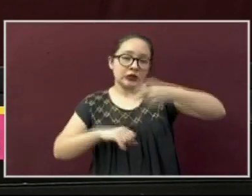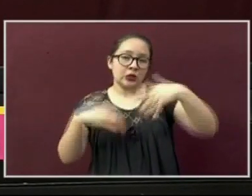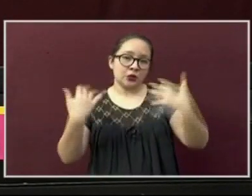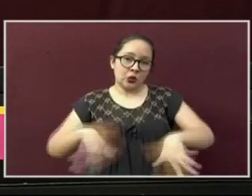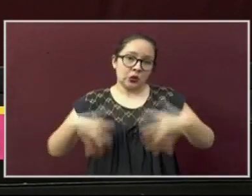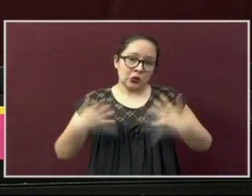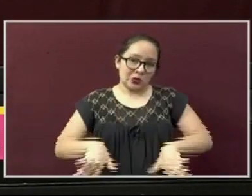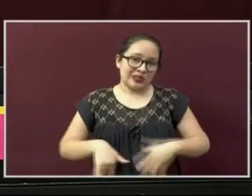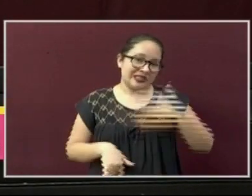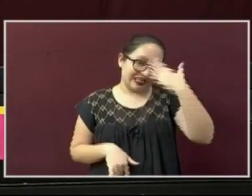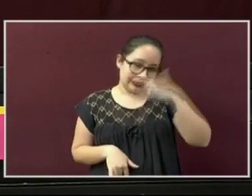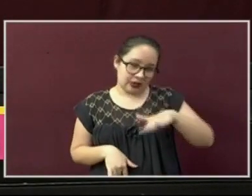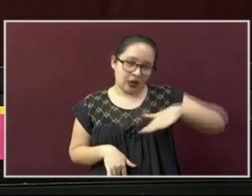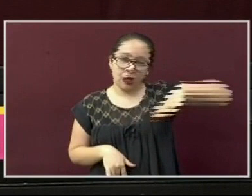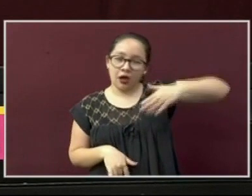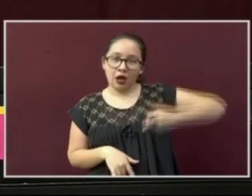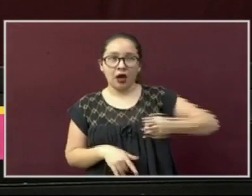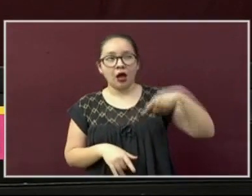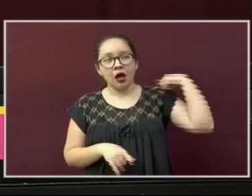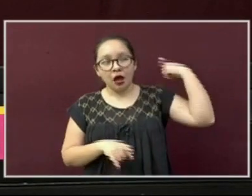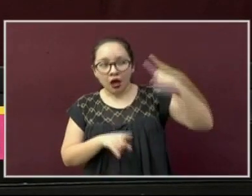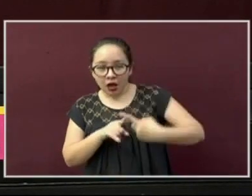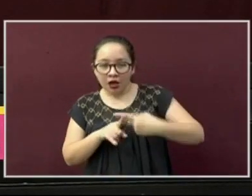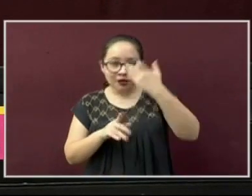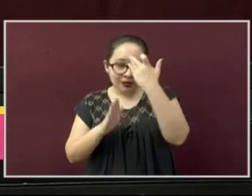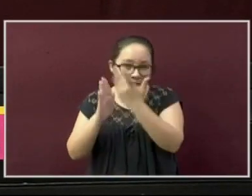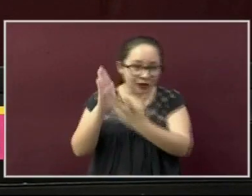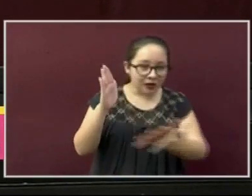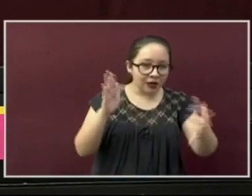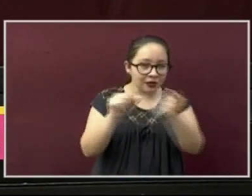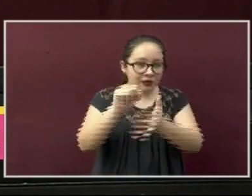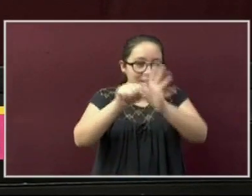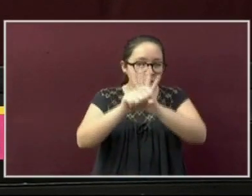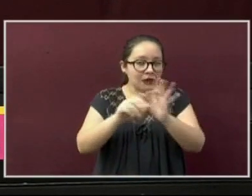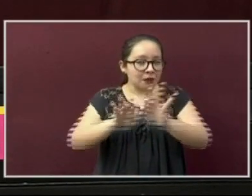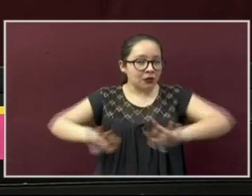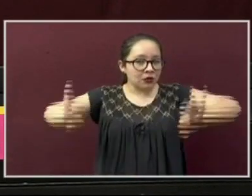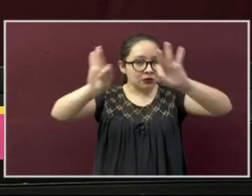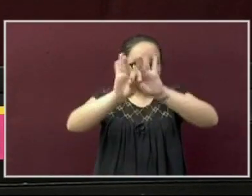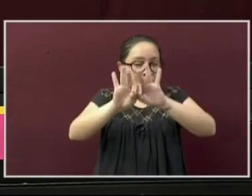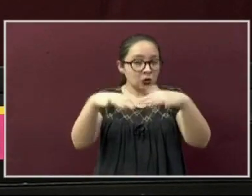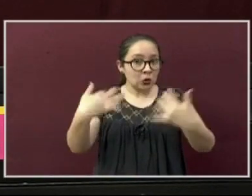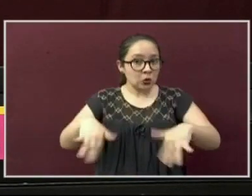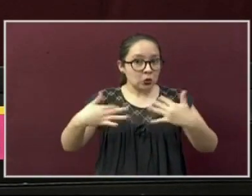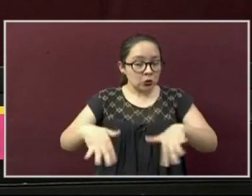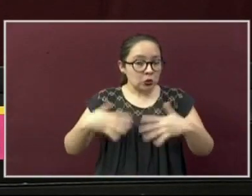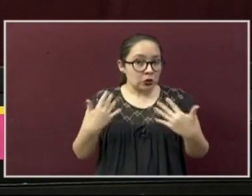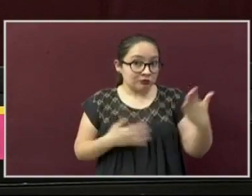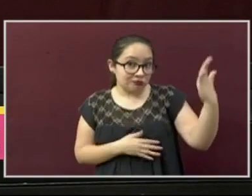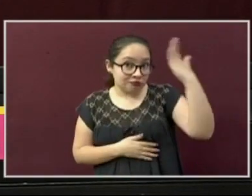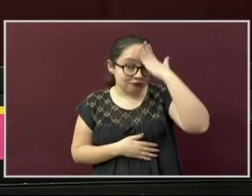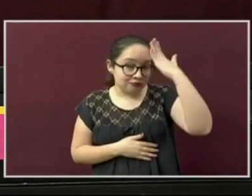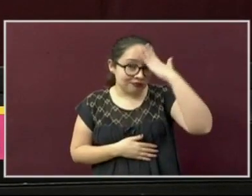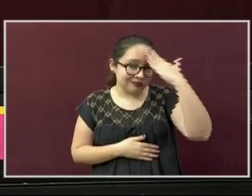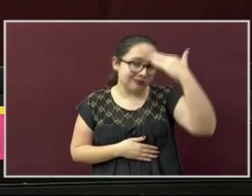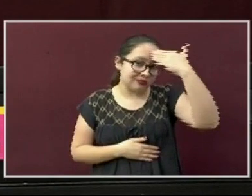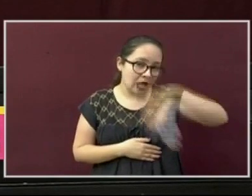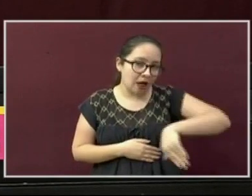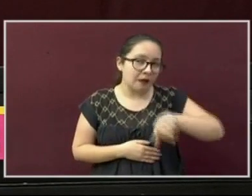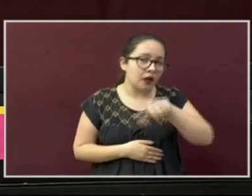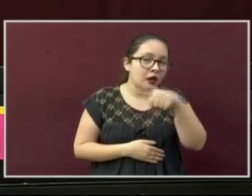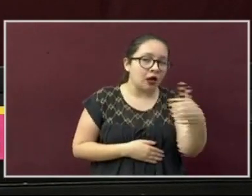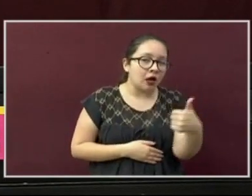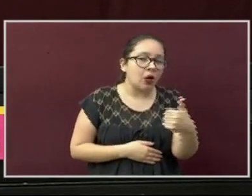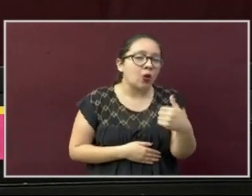ha sido bastante frecuente durante la pandemia por la relevancia de este elemento y el papel que ha jugado, también ha sido muy común que